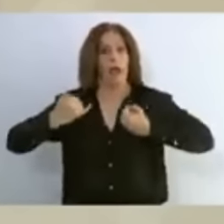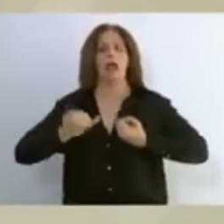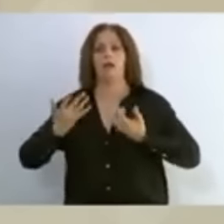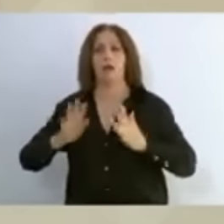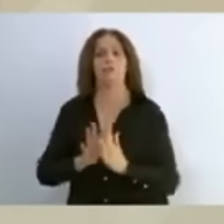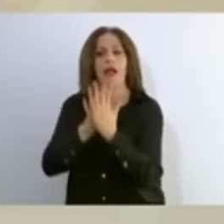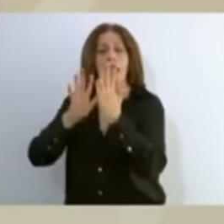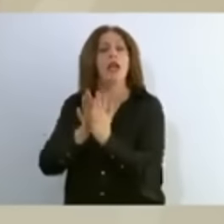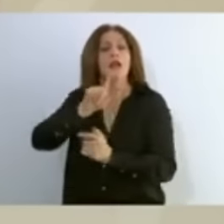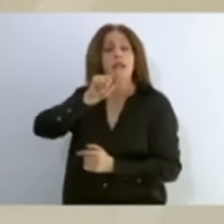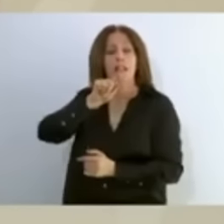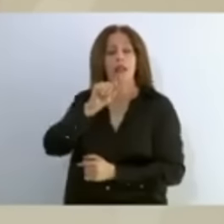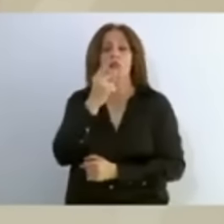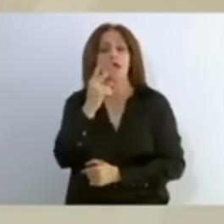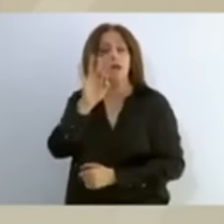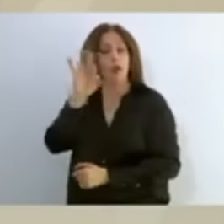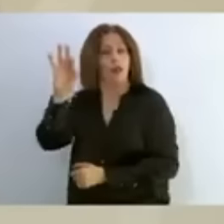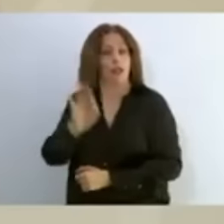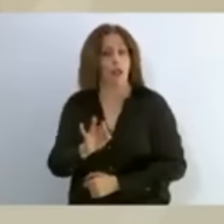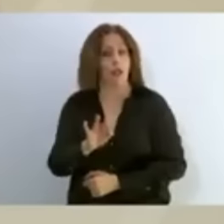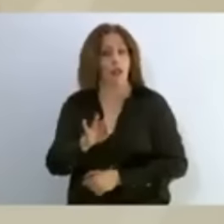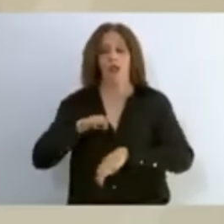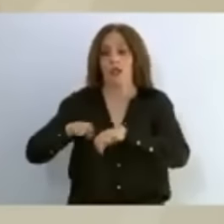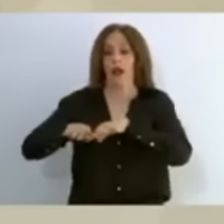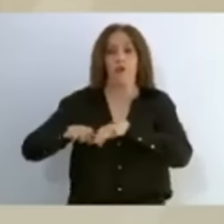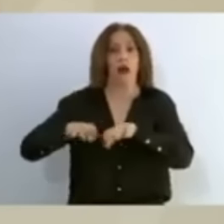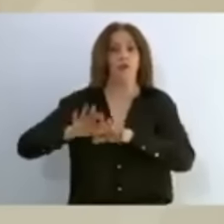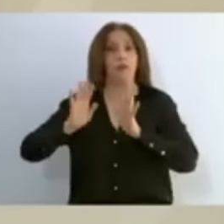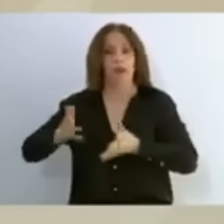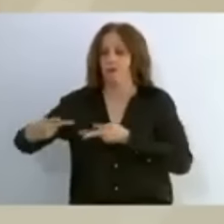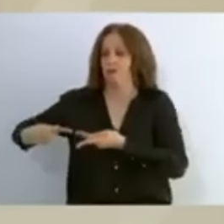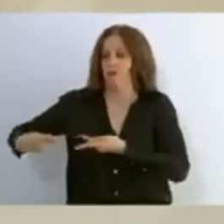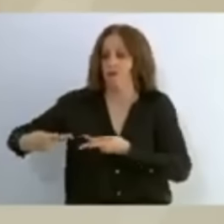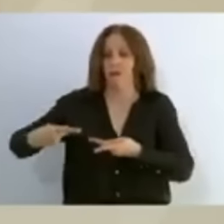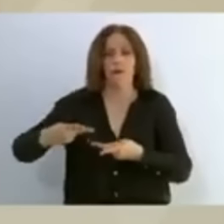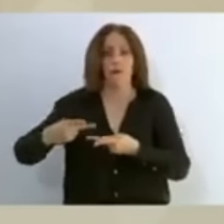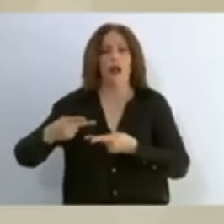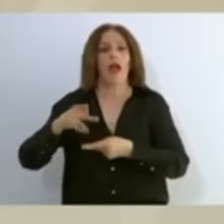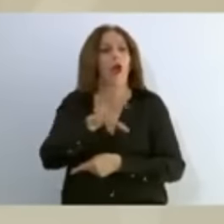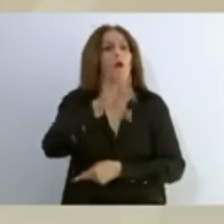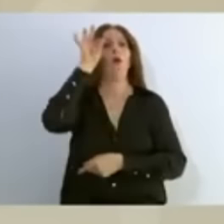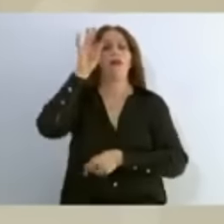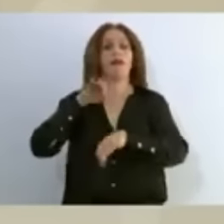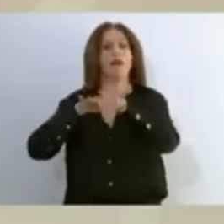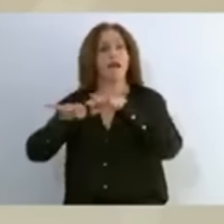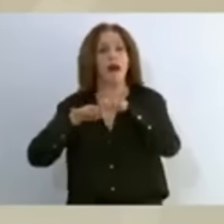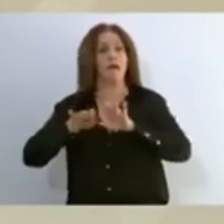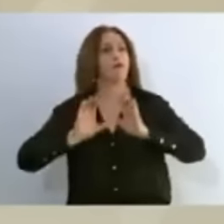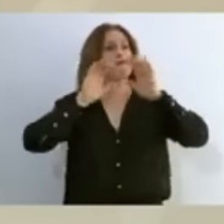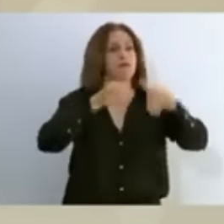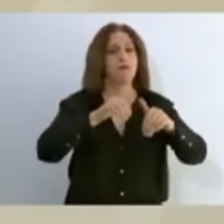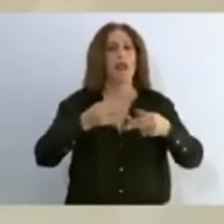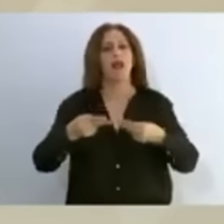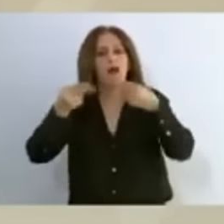62 por ciento para aquellos que, posterior a su capacitación, encuentran un trabajo o actividad productiva, el cual